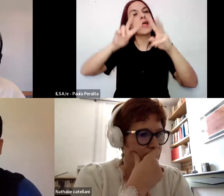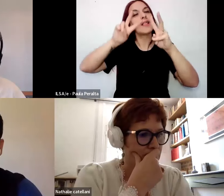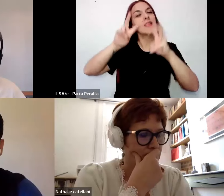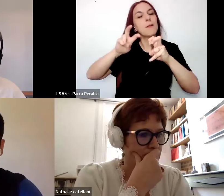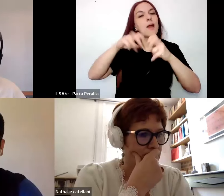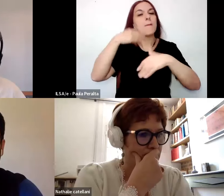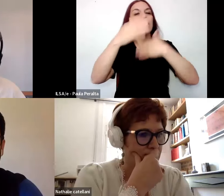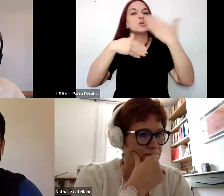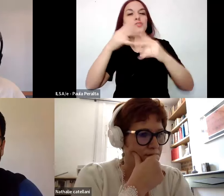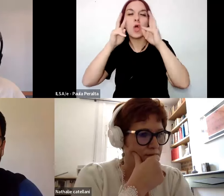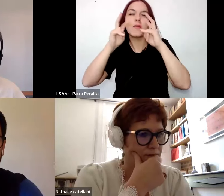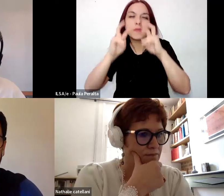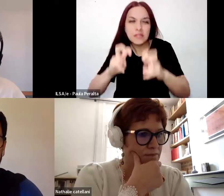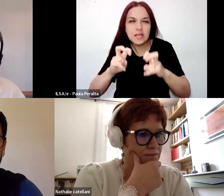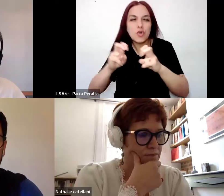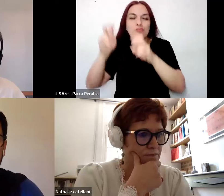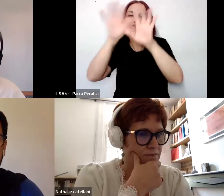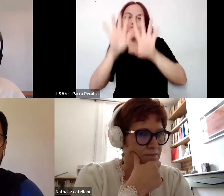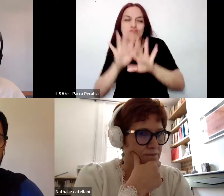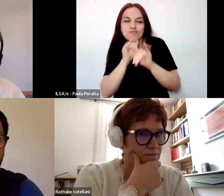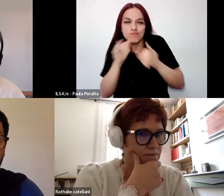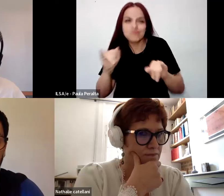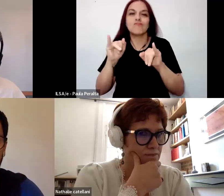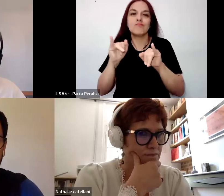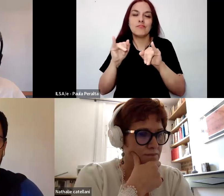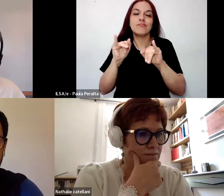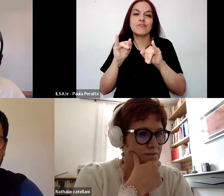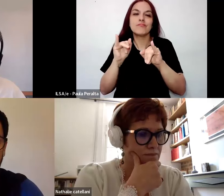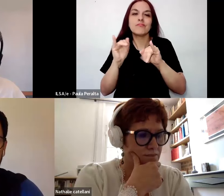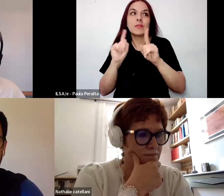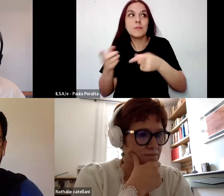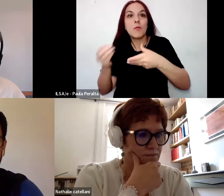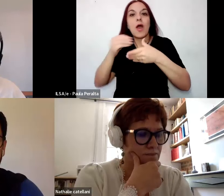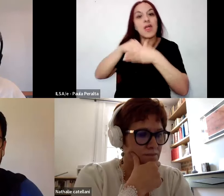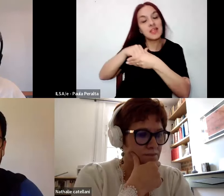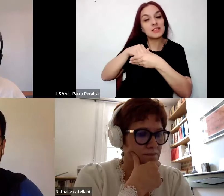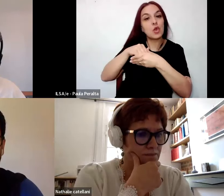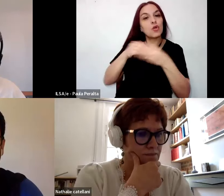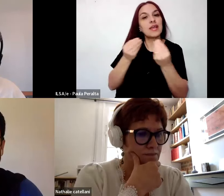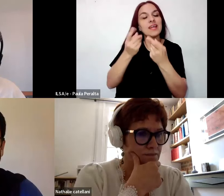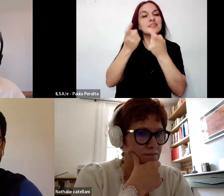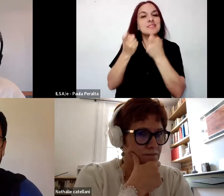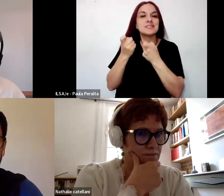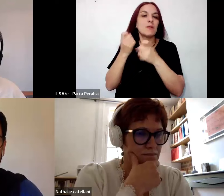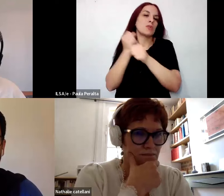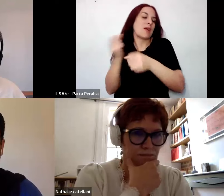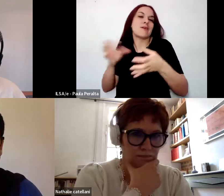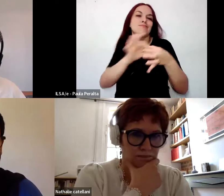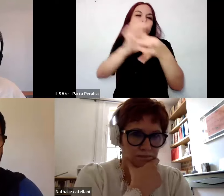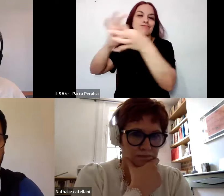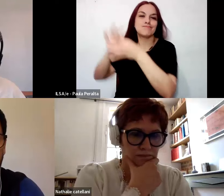procesos de investigación e información que involucran la generación de redes de articulación entre